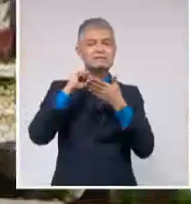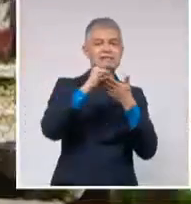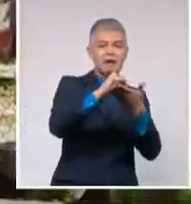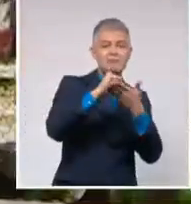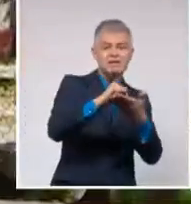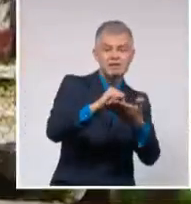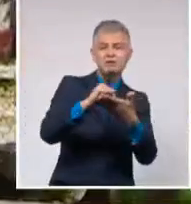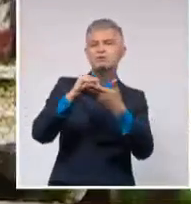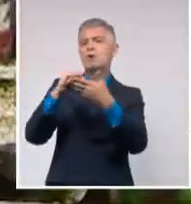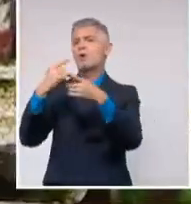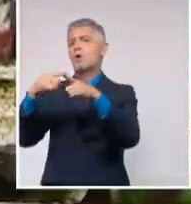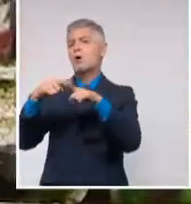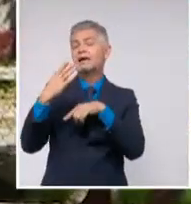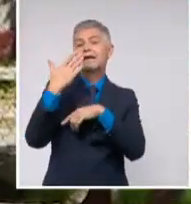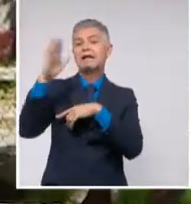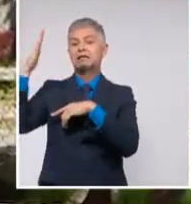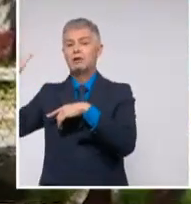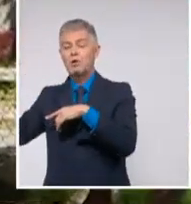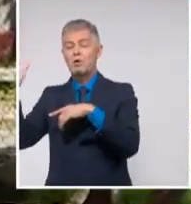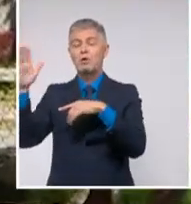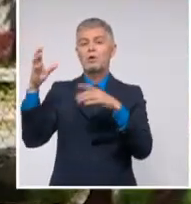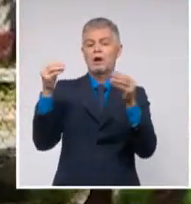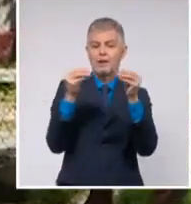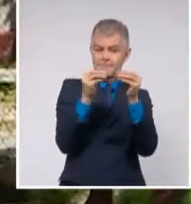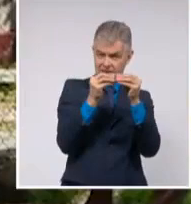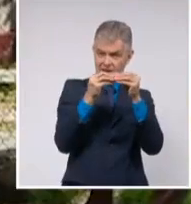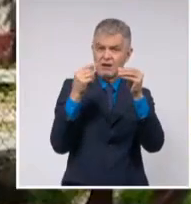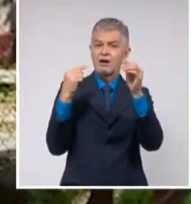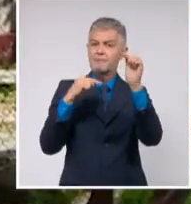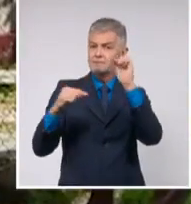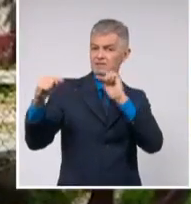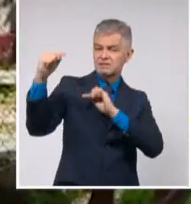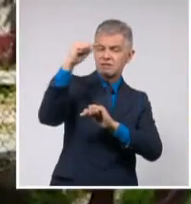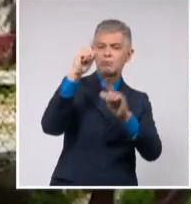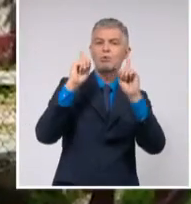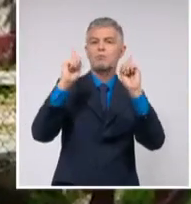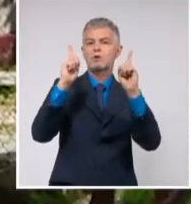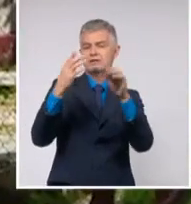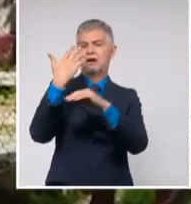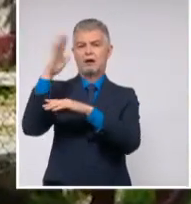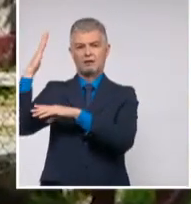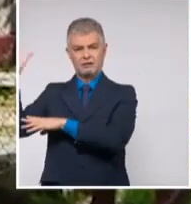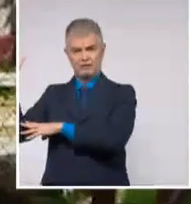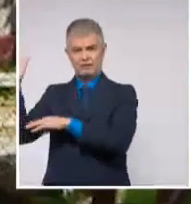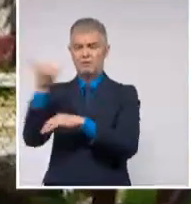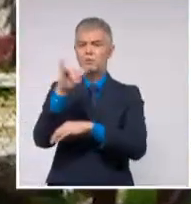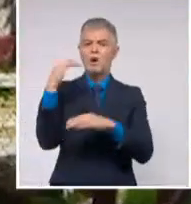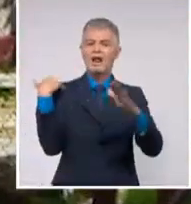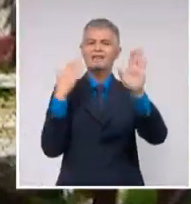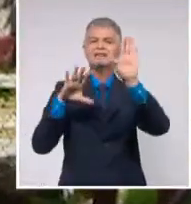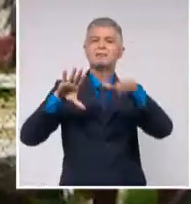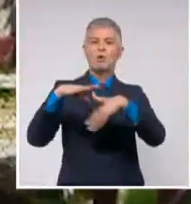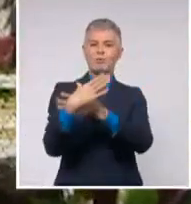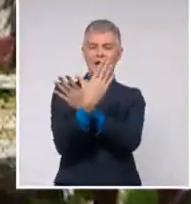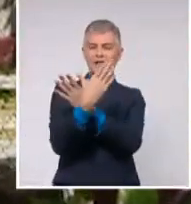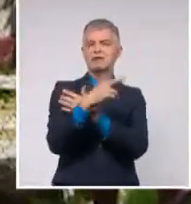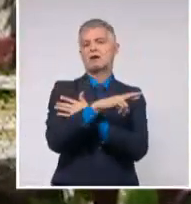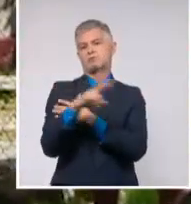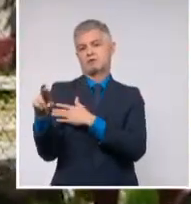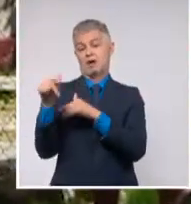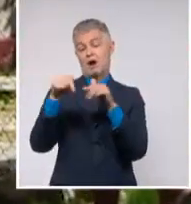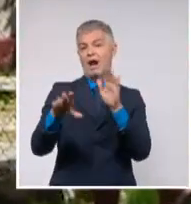exterior en congruencia con los principios de la política exterior y de la diplomacia revolucionaria consagrados en la nueva